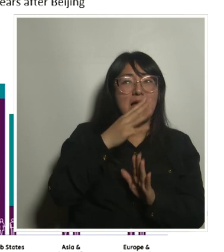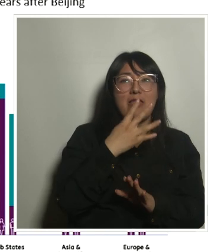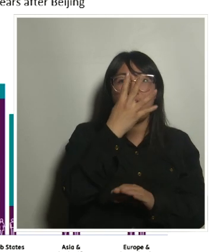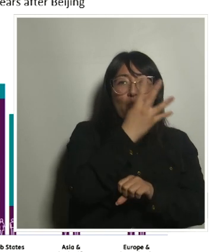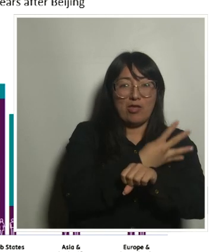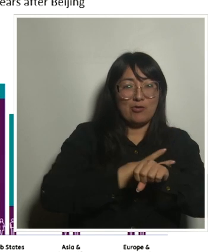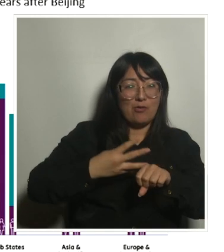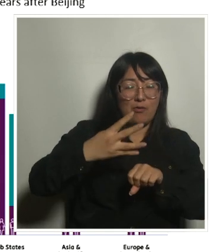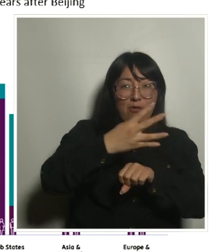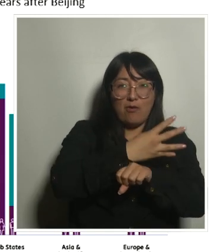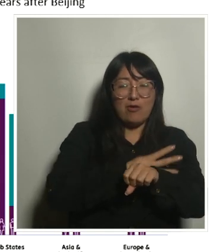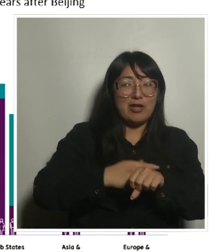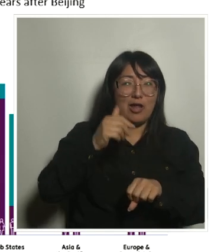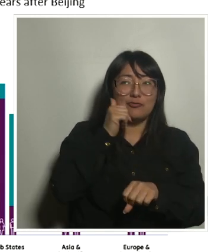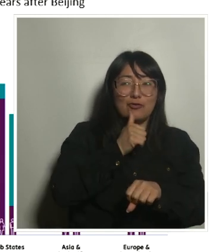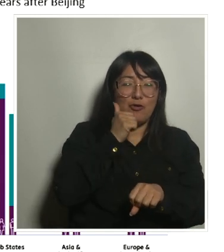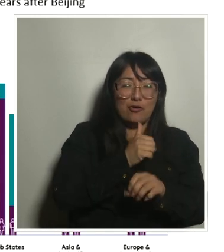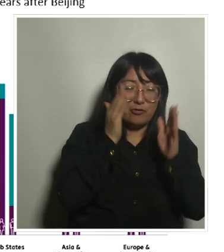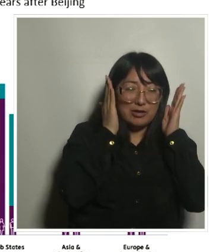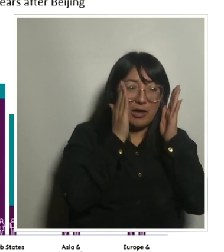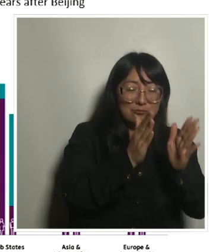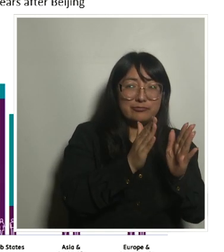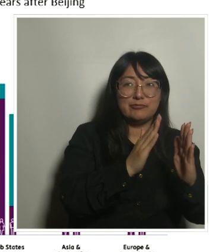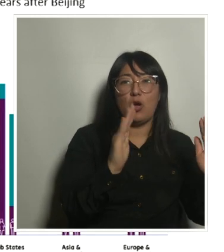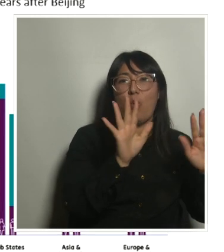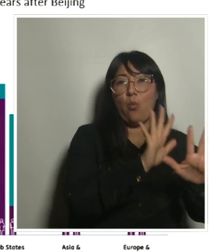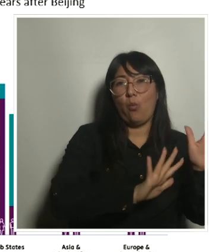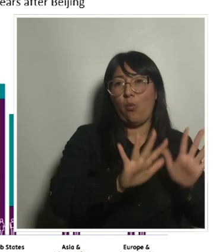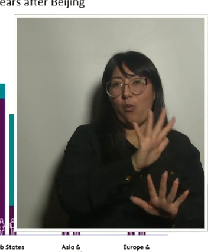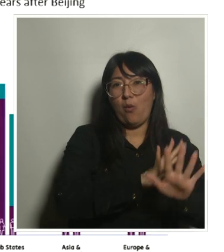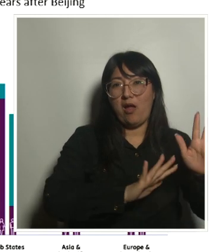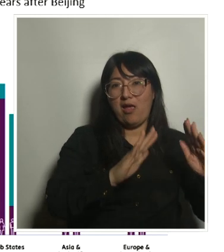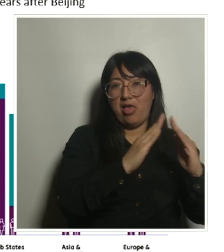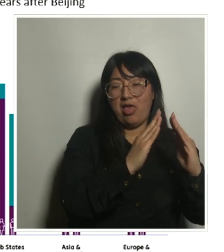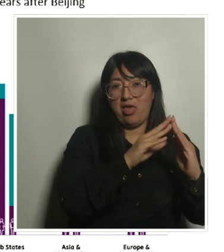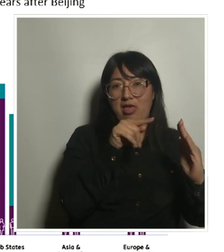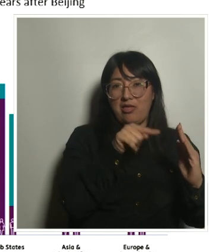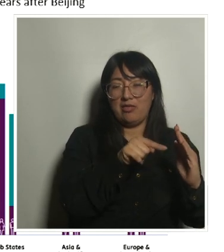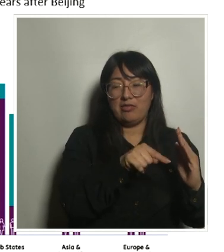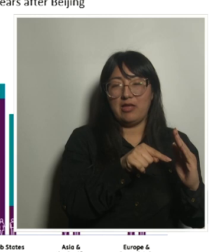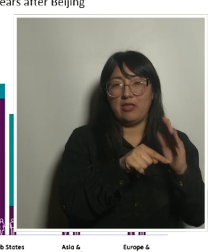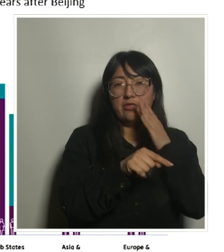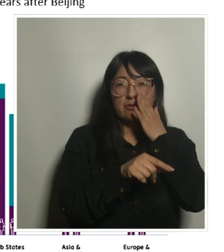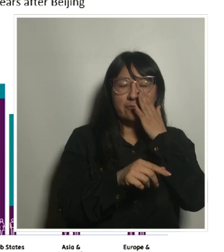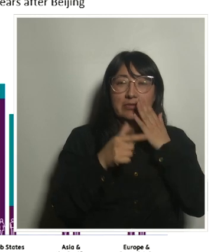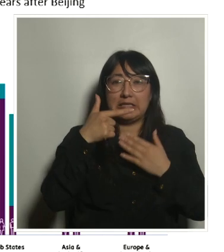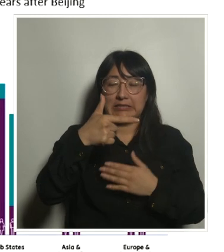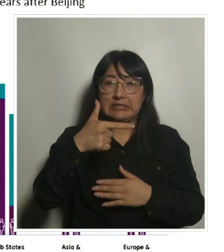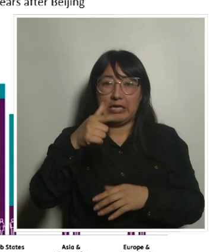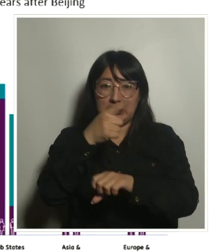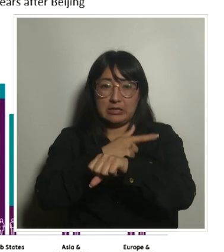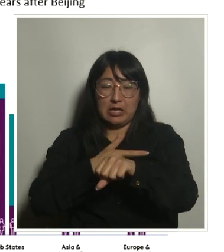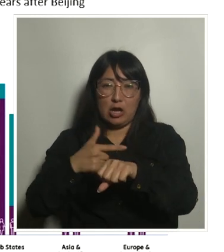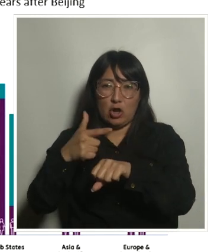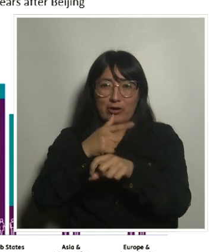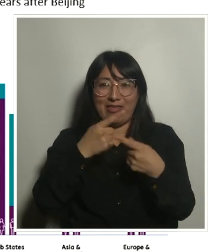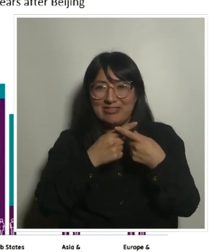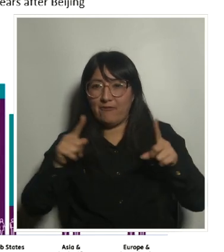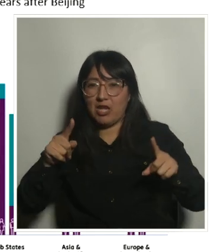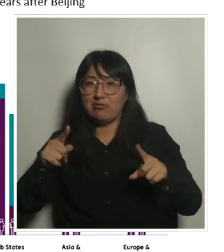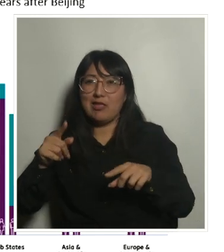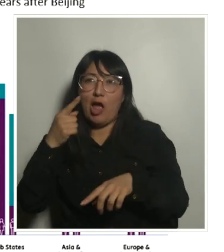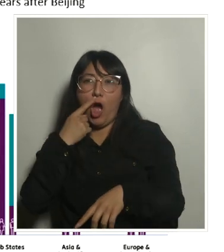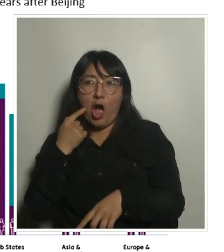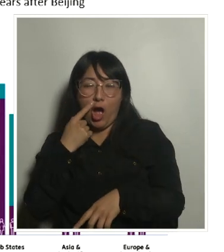diarias en trabajos vinculados con los cuidados frente a 1,7 horas que dedica a los hombres y